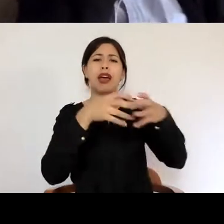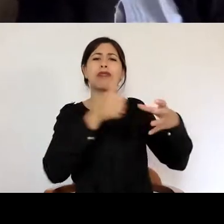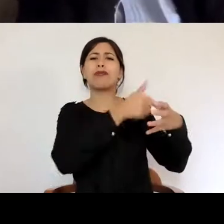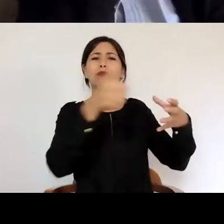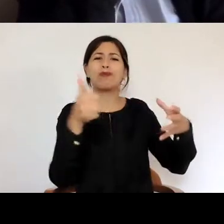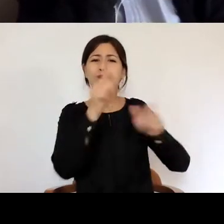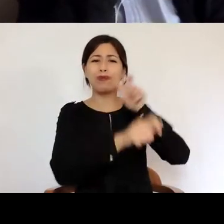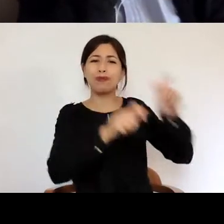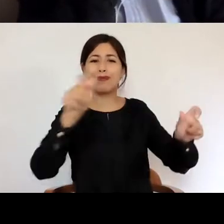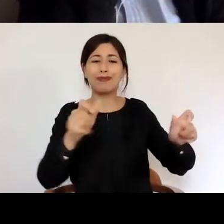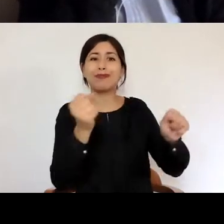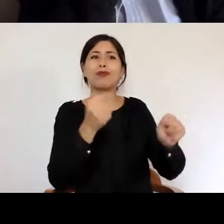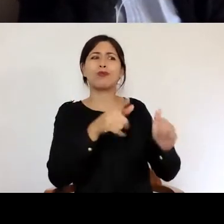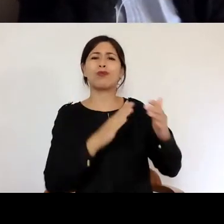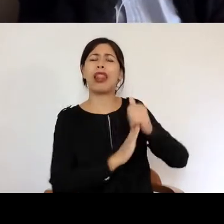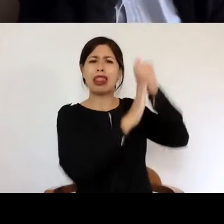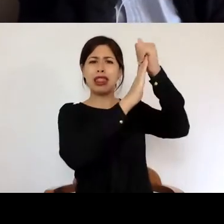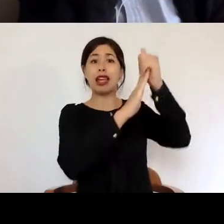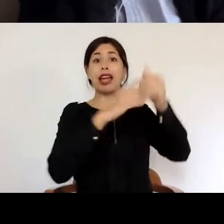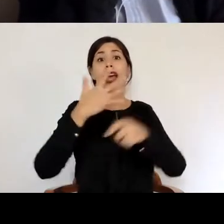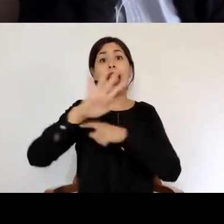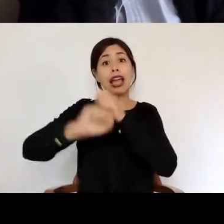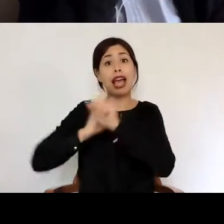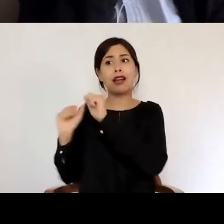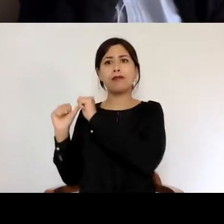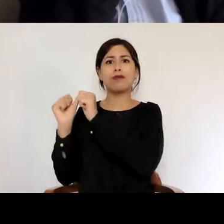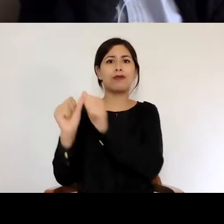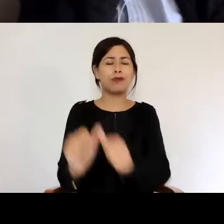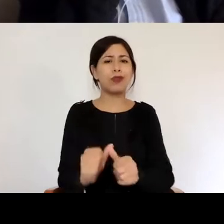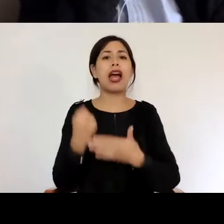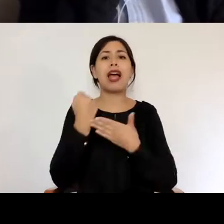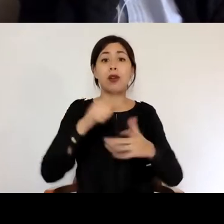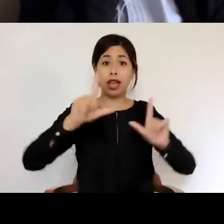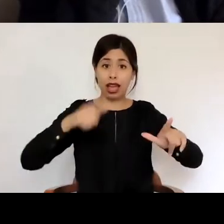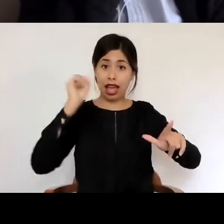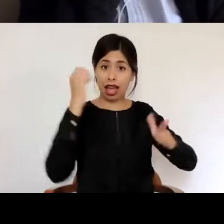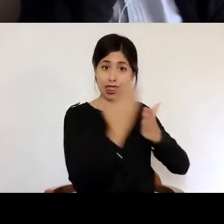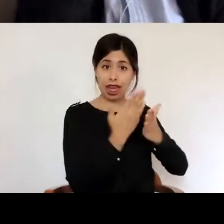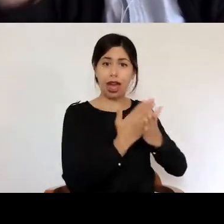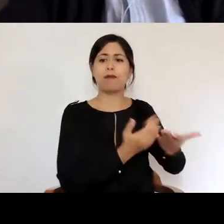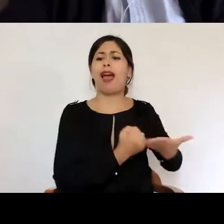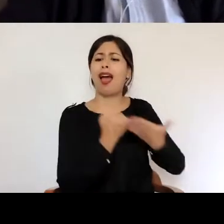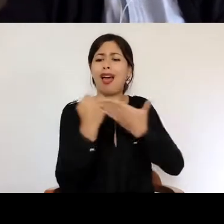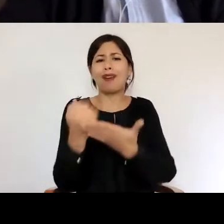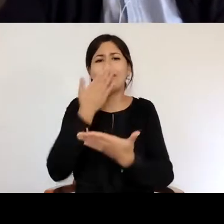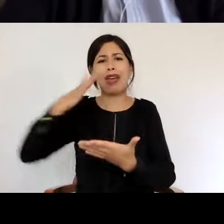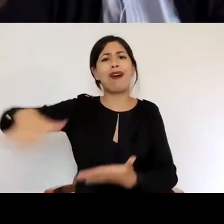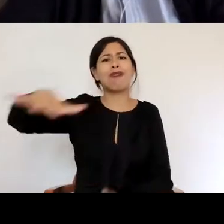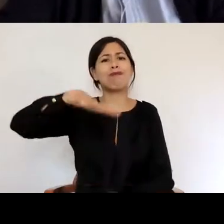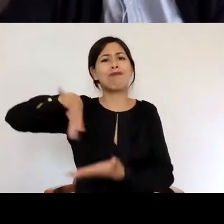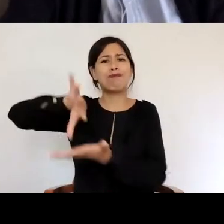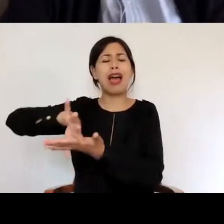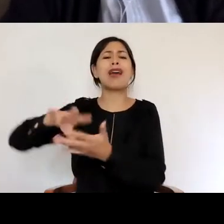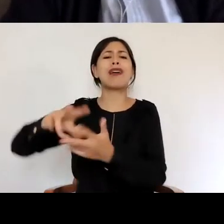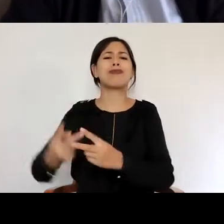esta iniciativa que desde hace ya 15 años contribuye desde la Academia a la construcción de un mejor país. Muy